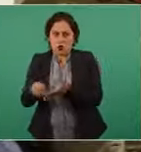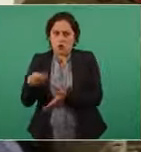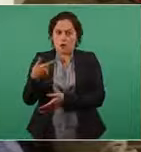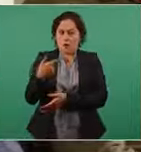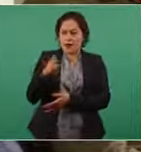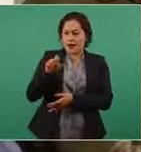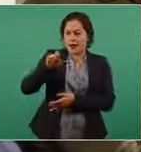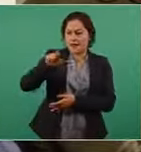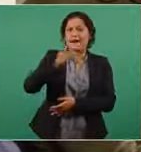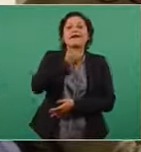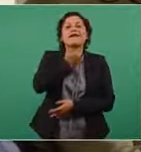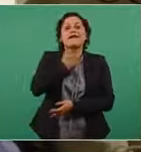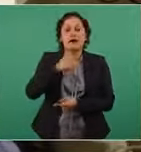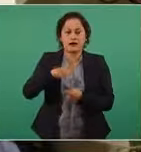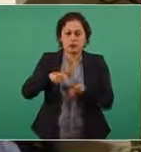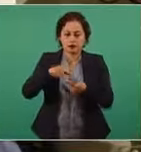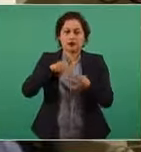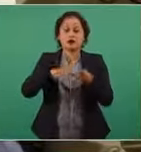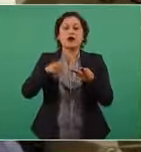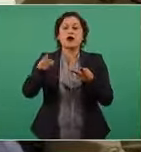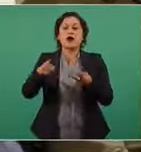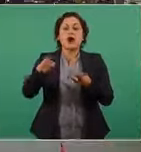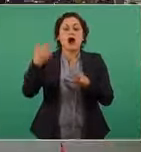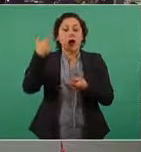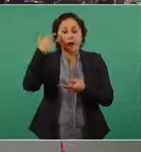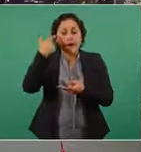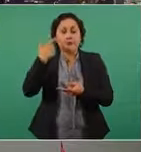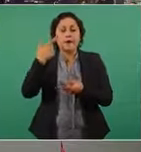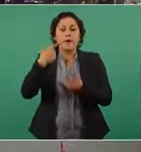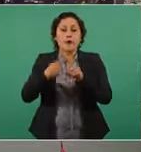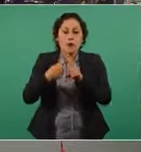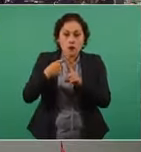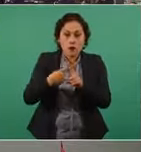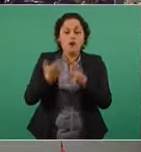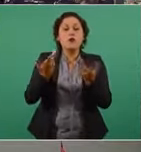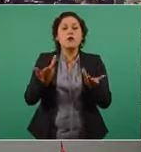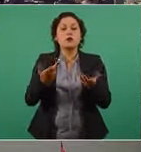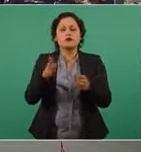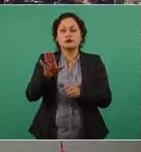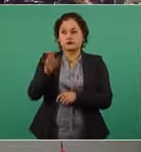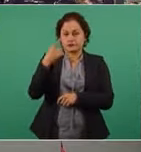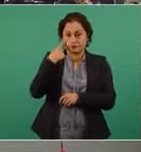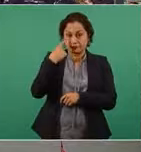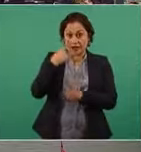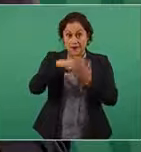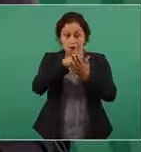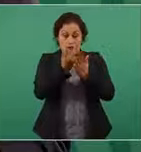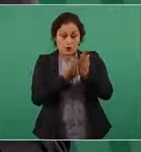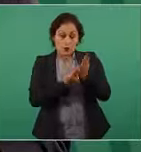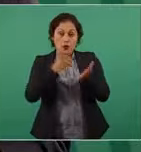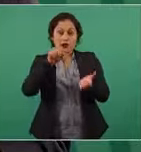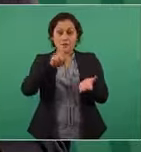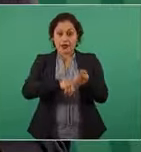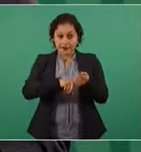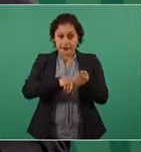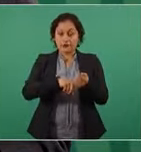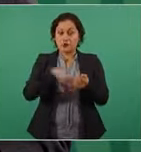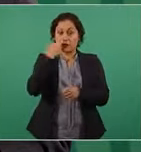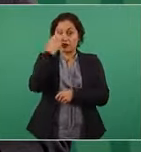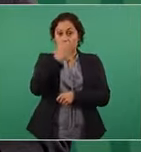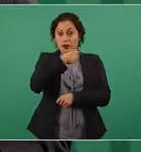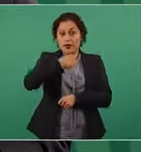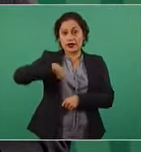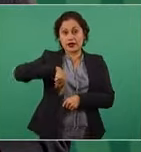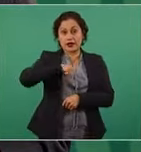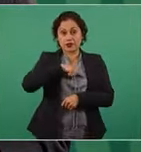termómetros electrónicos? Presidente, en el caso de la escuela nuestra, alrededor de 15